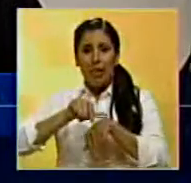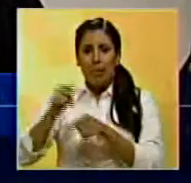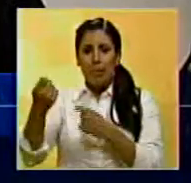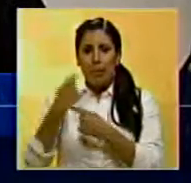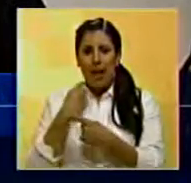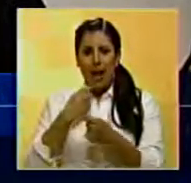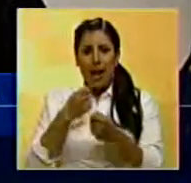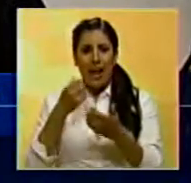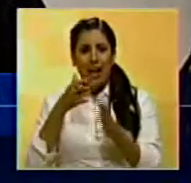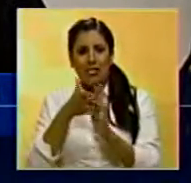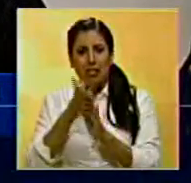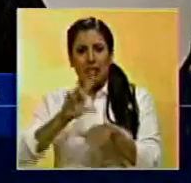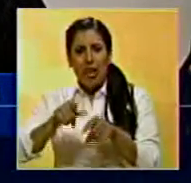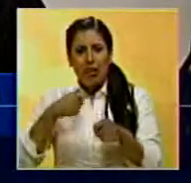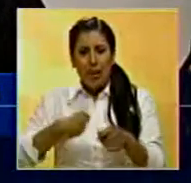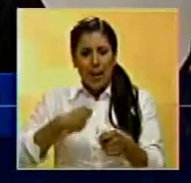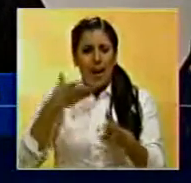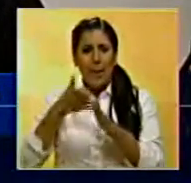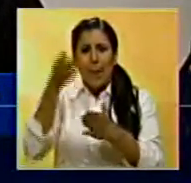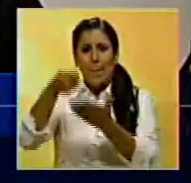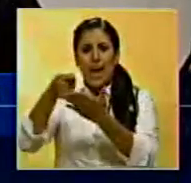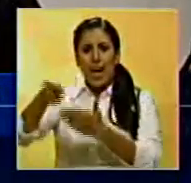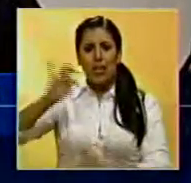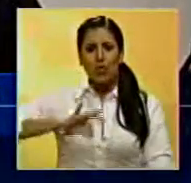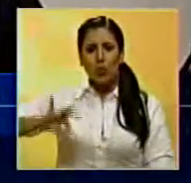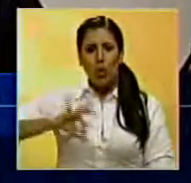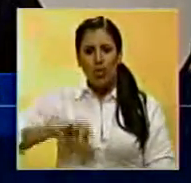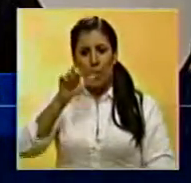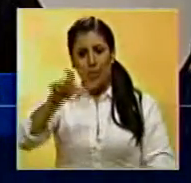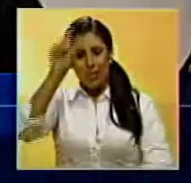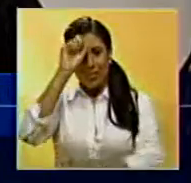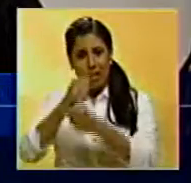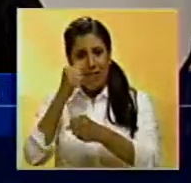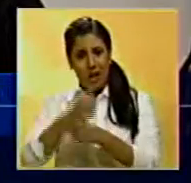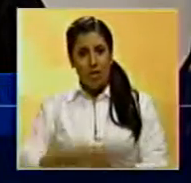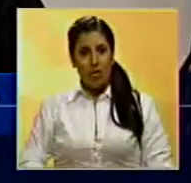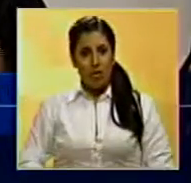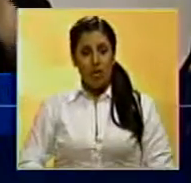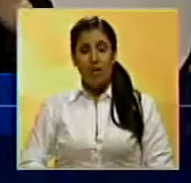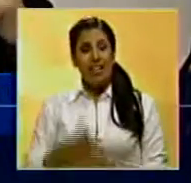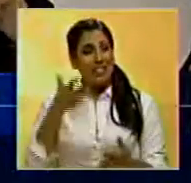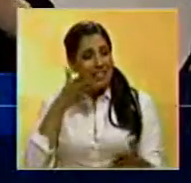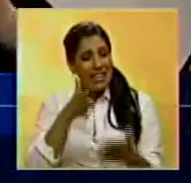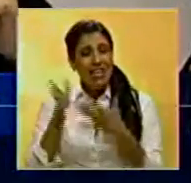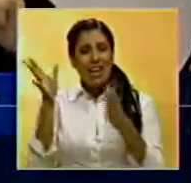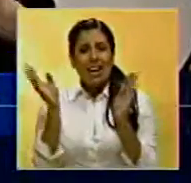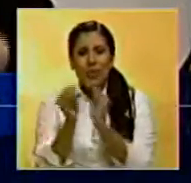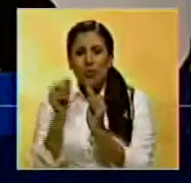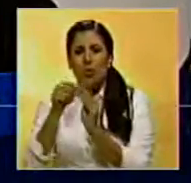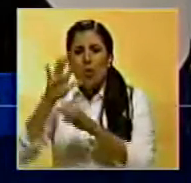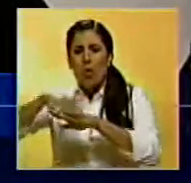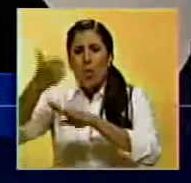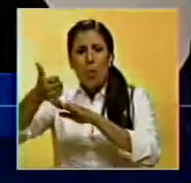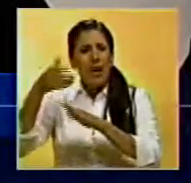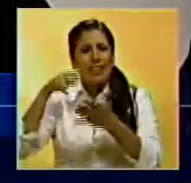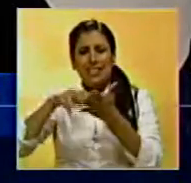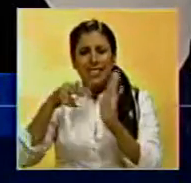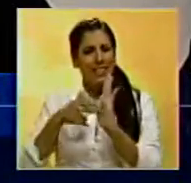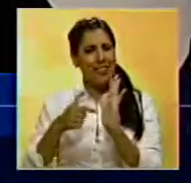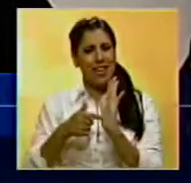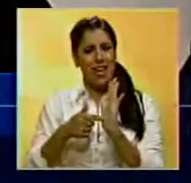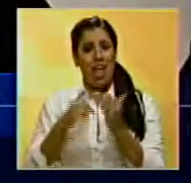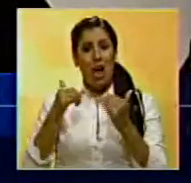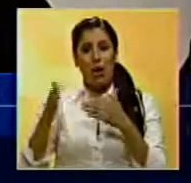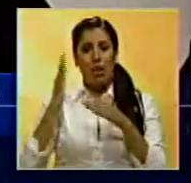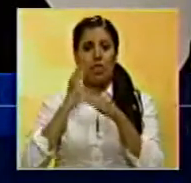los recursos para el pago de las nóminas de los trabajadores, lo que ha traído como consecuencia que